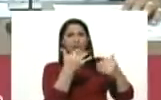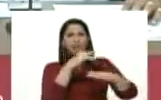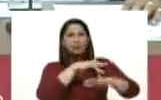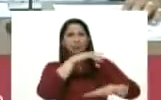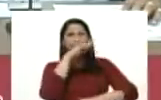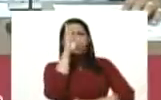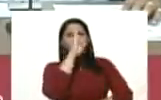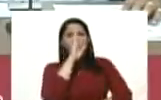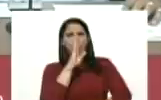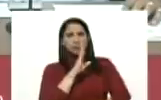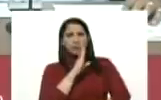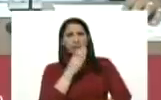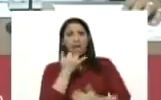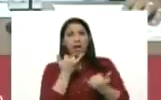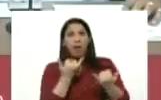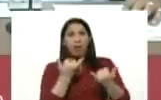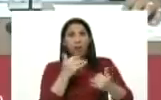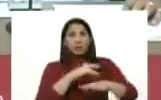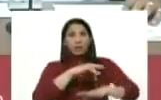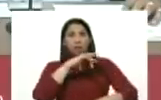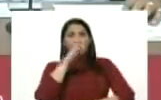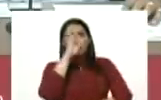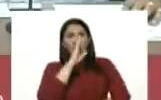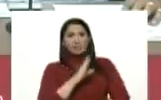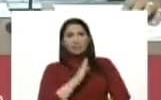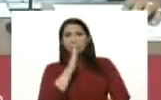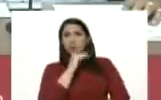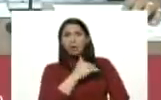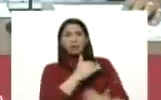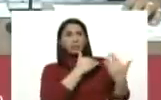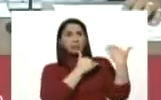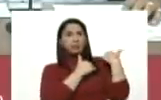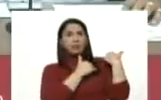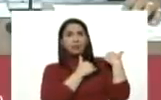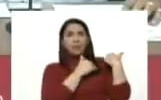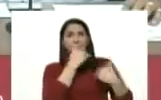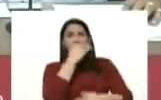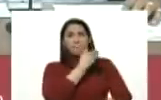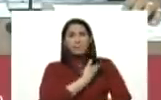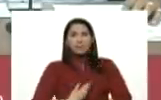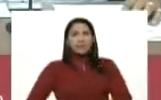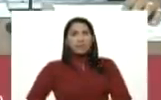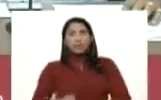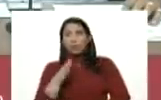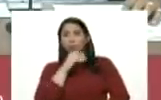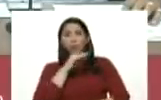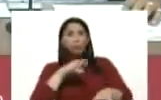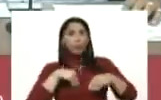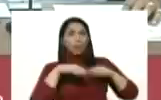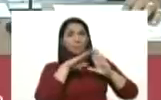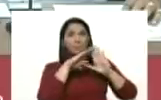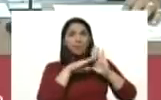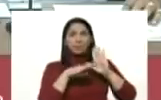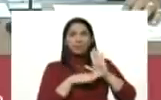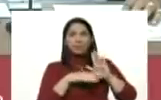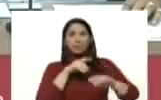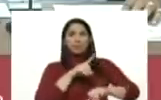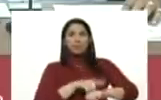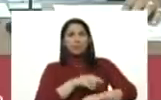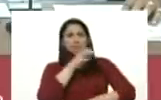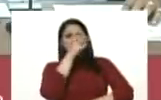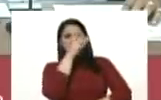a Brasil, y lo tocó a Brasil por la irresponsabilidad de su presidente, por no tomar medidas a tiempo, por